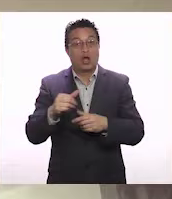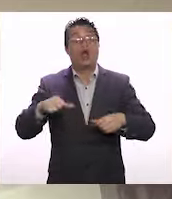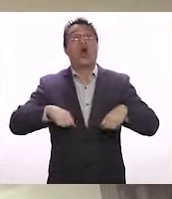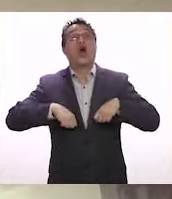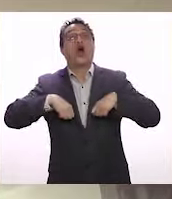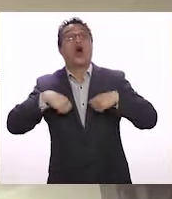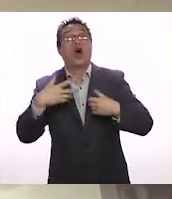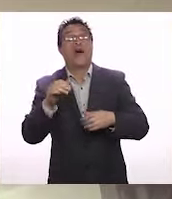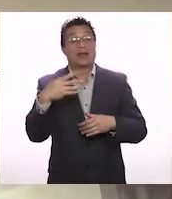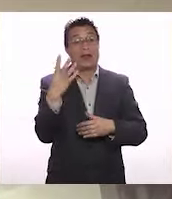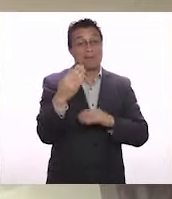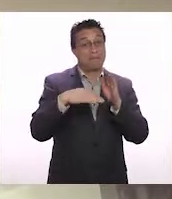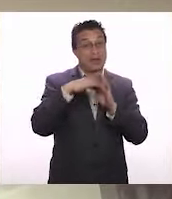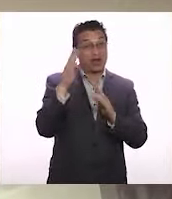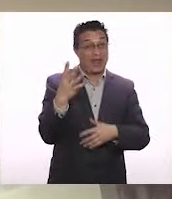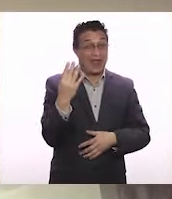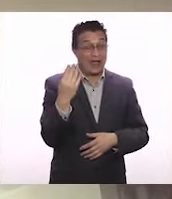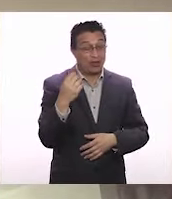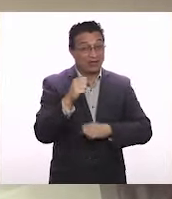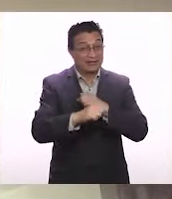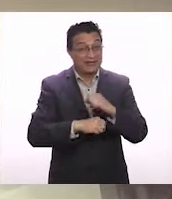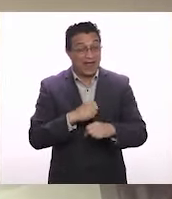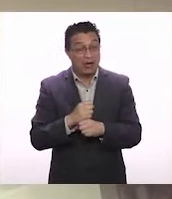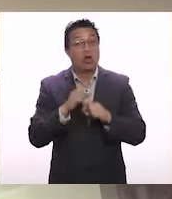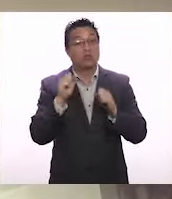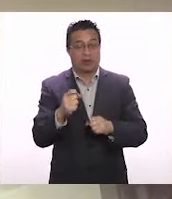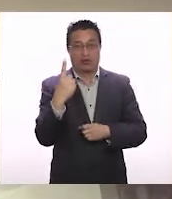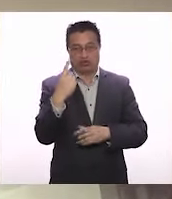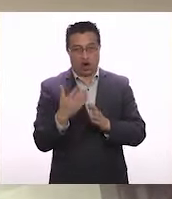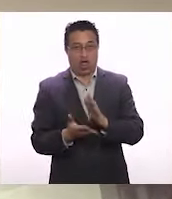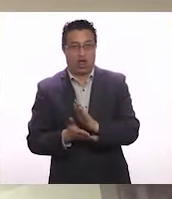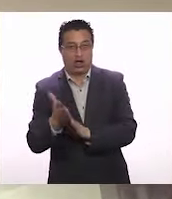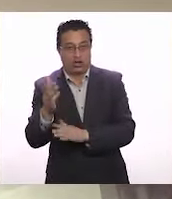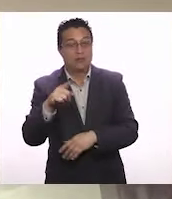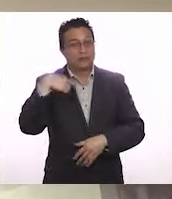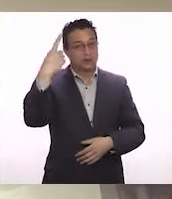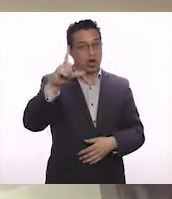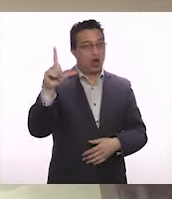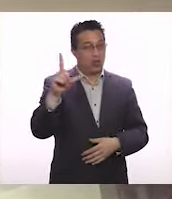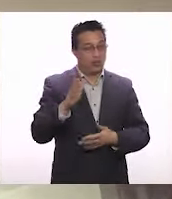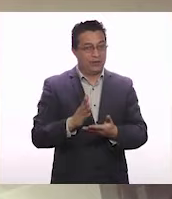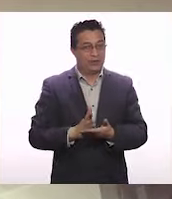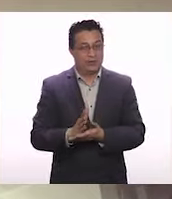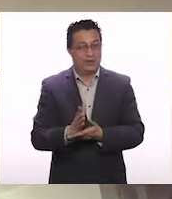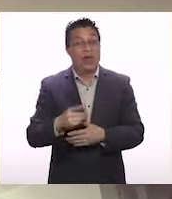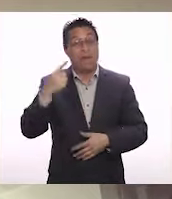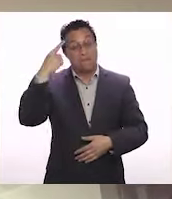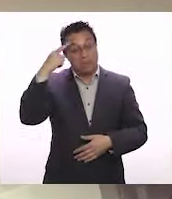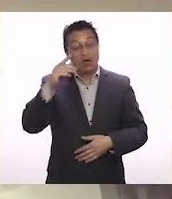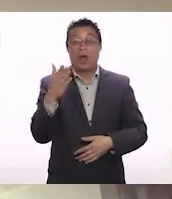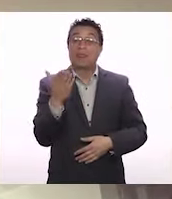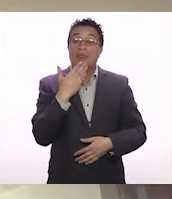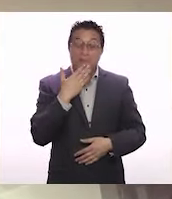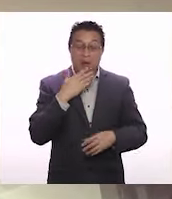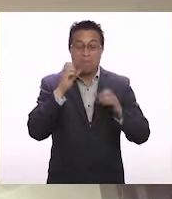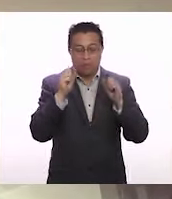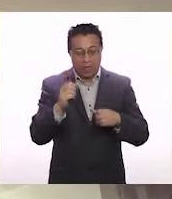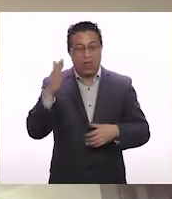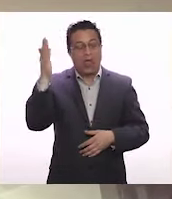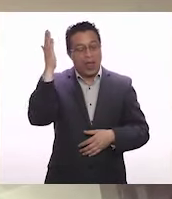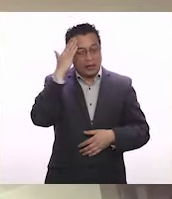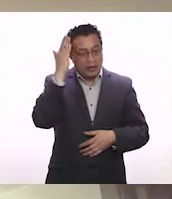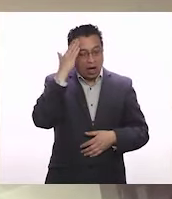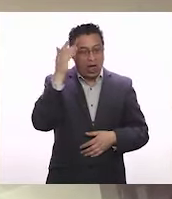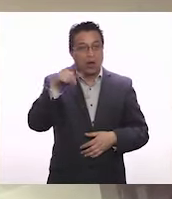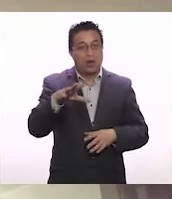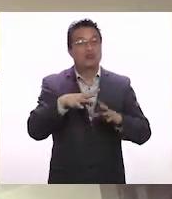Los adolescentes y las adolescentes mayores de 14 años pueden salir solos a contar del próximo lunes, pero también deben